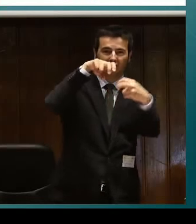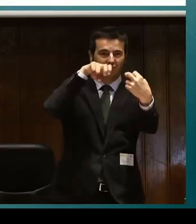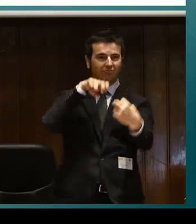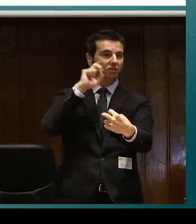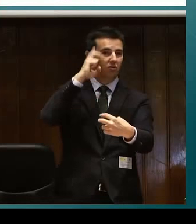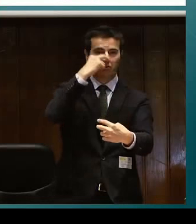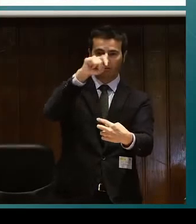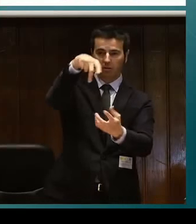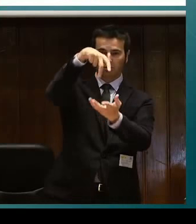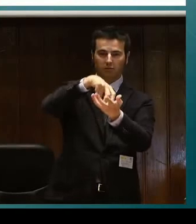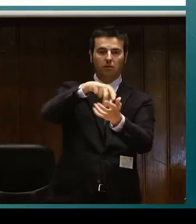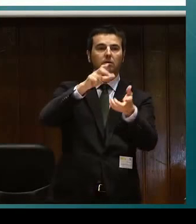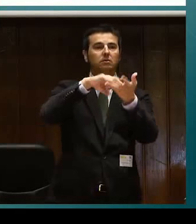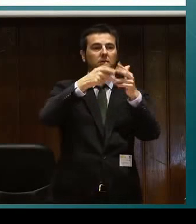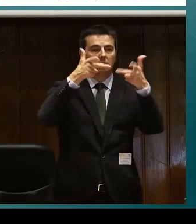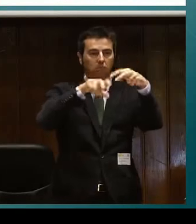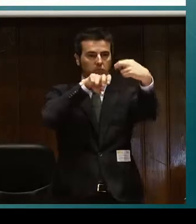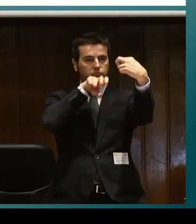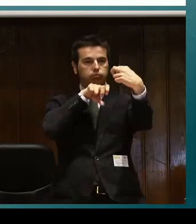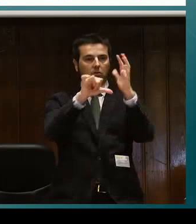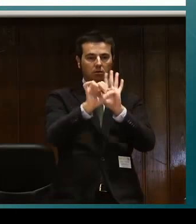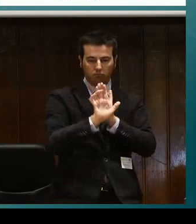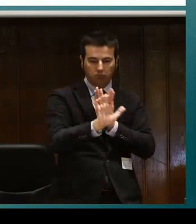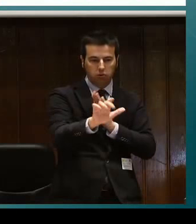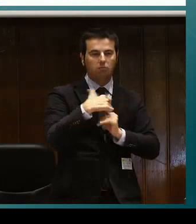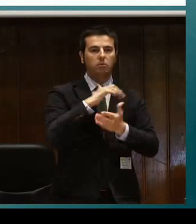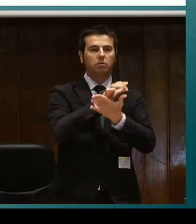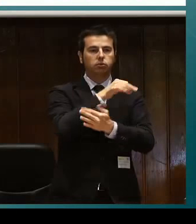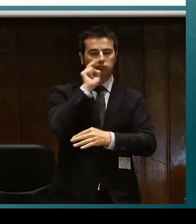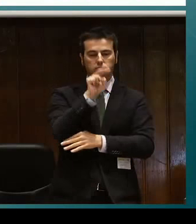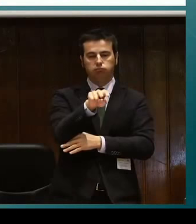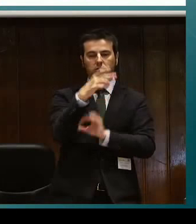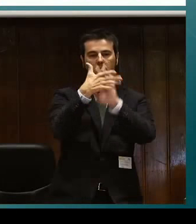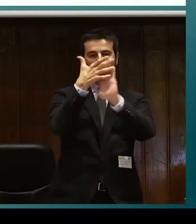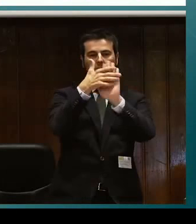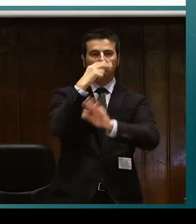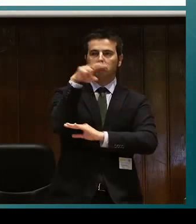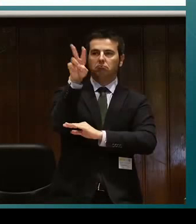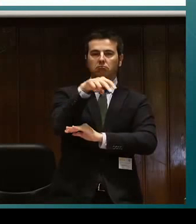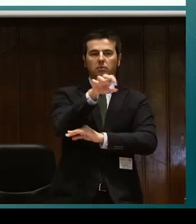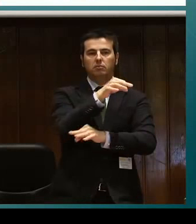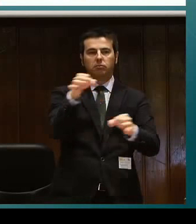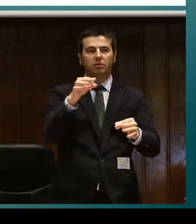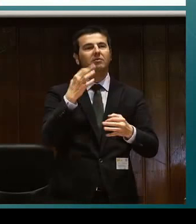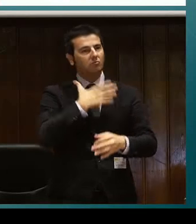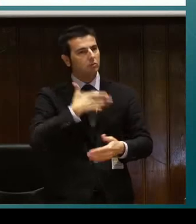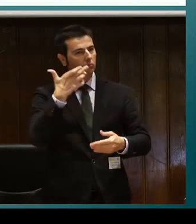Tiene que estar cerca, por ejemplo. Aquí tenemos un ejemplo, hay personas sordocicas que están en el público y tienen cerca, sentado enfrente, un intérprete que